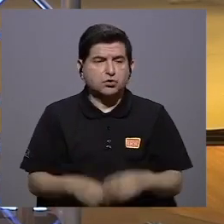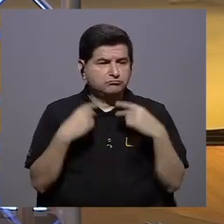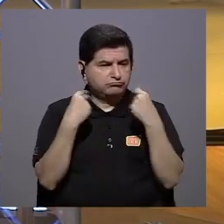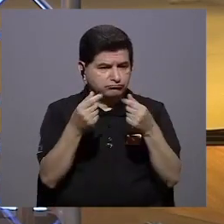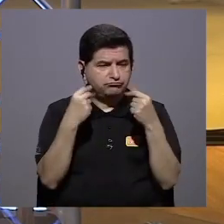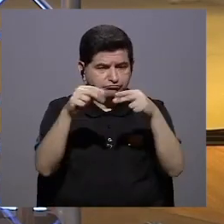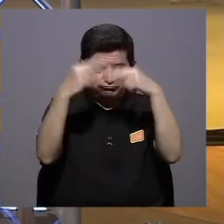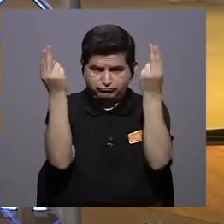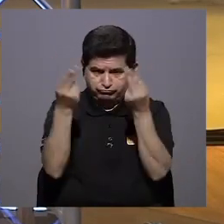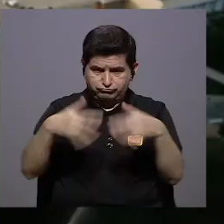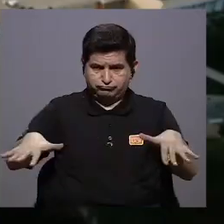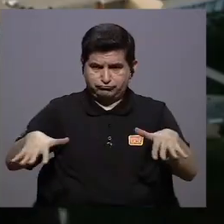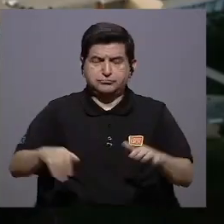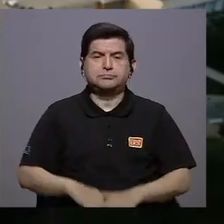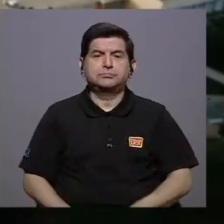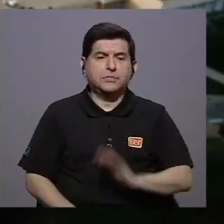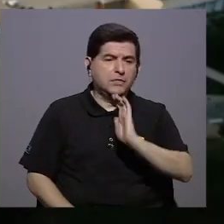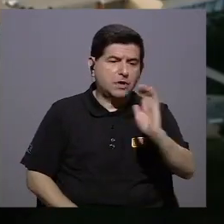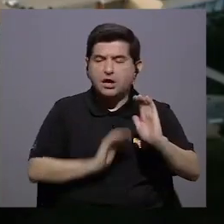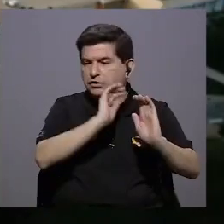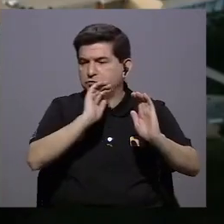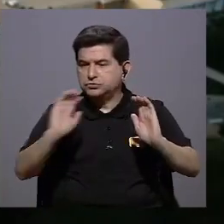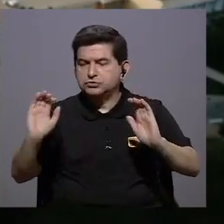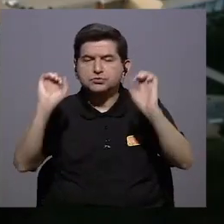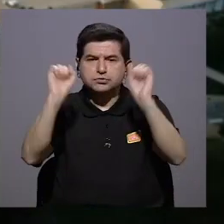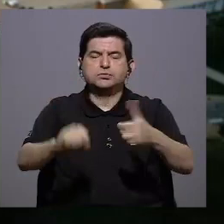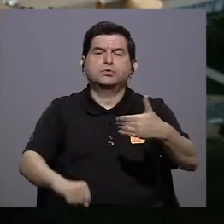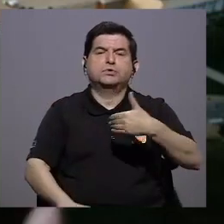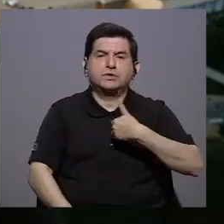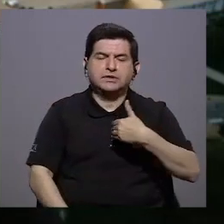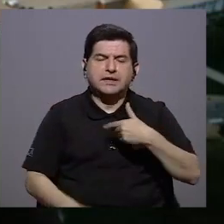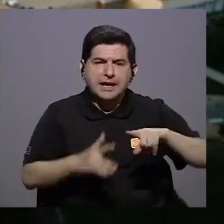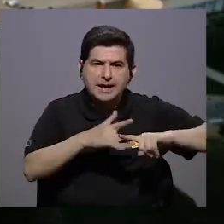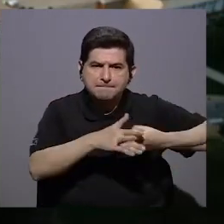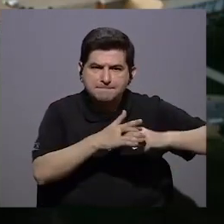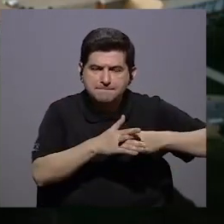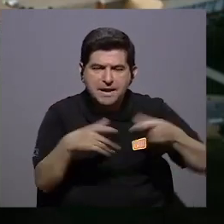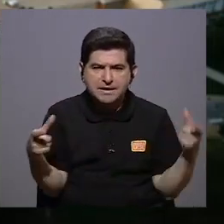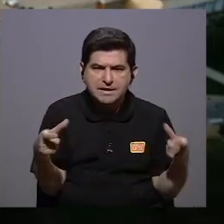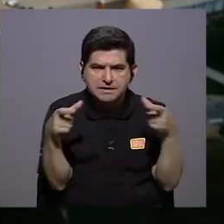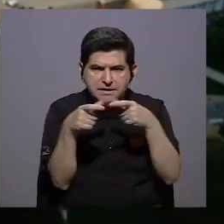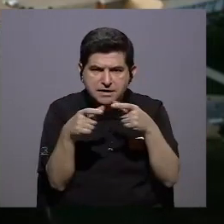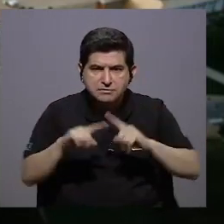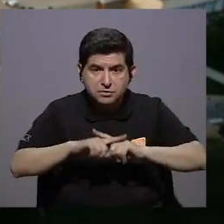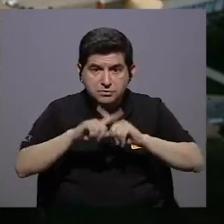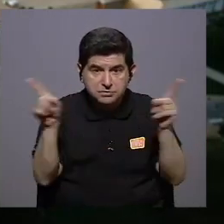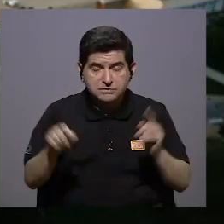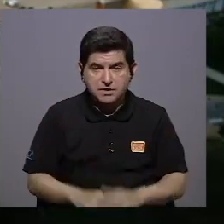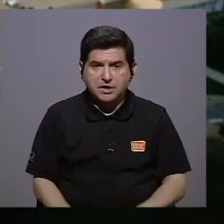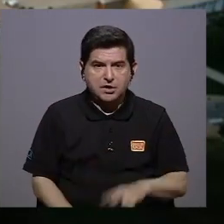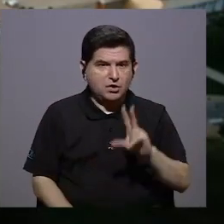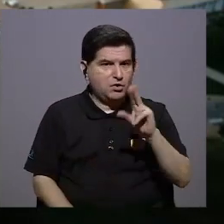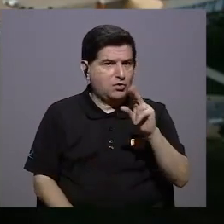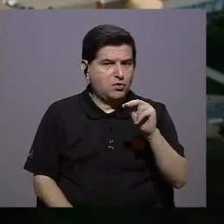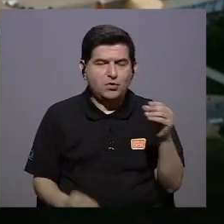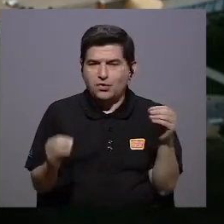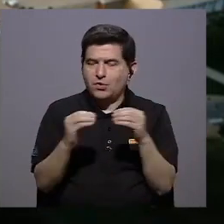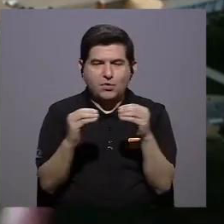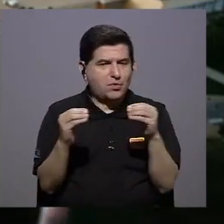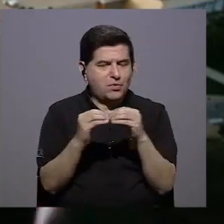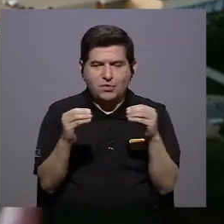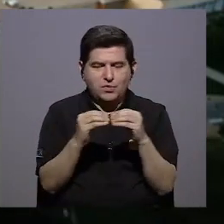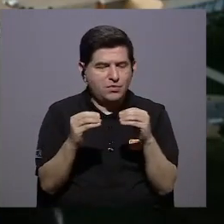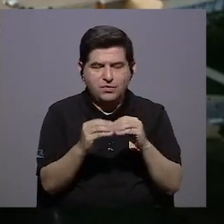suficientemente rápido a internet que los chicos pueden tener mecanismos para conectarse pero te diré que no es lo más